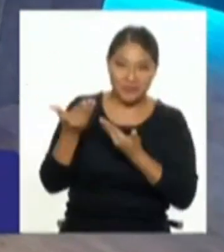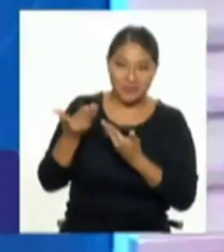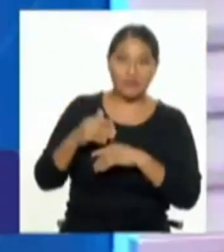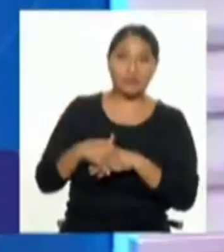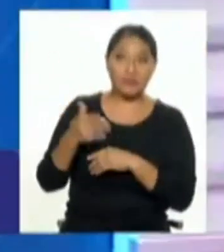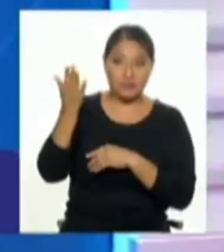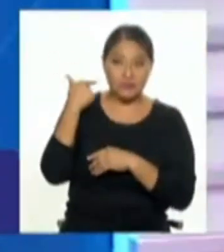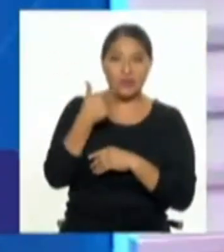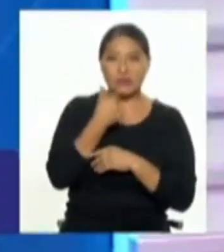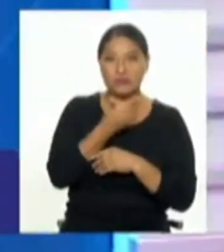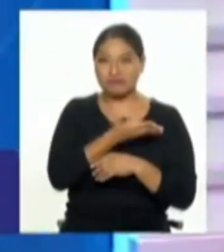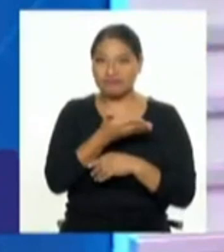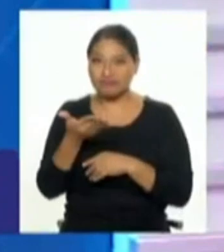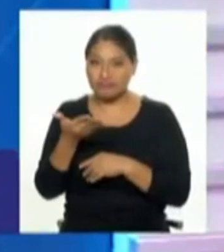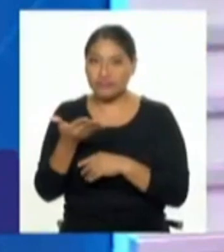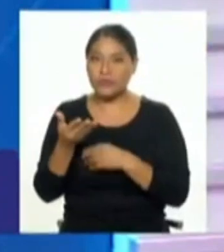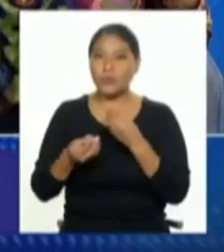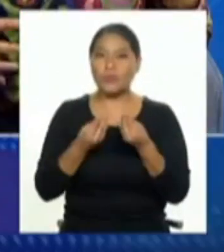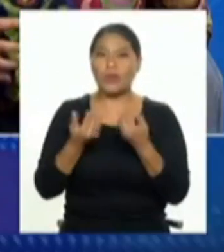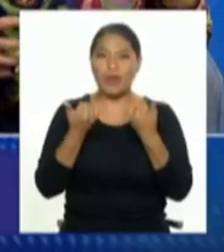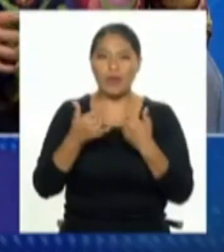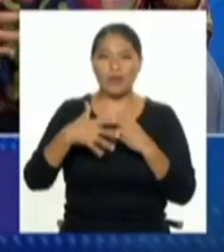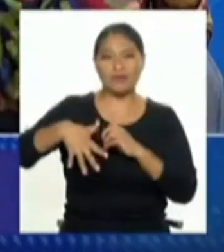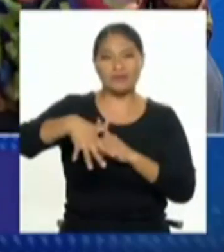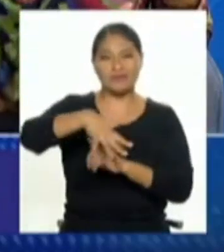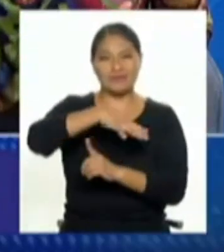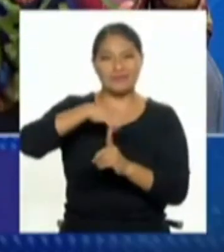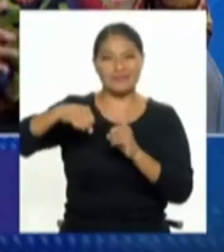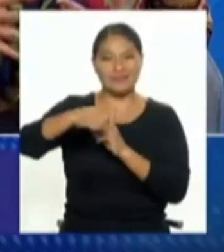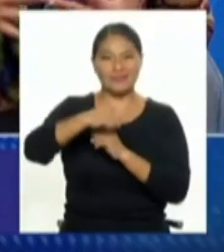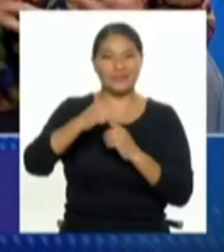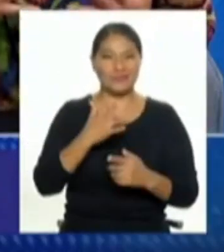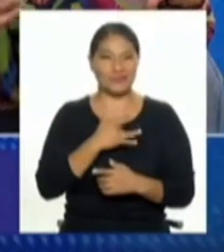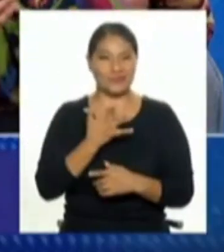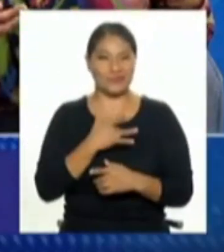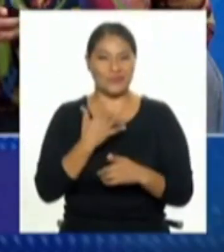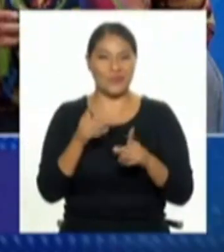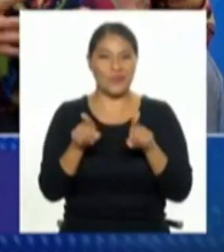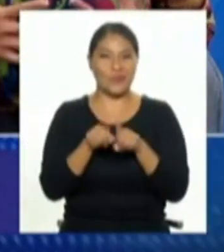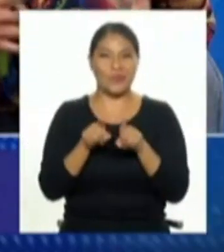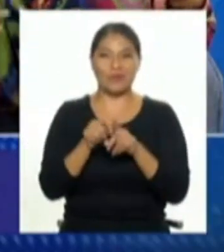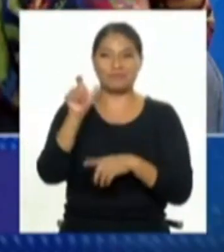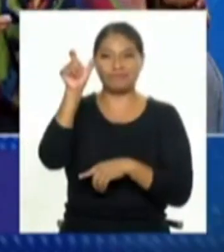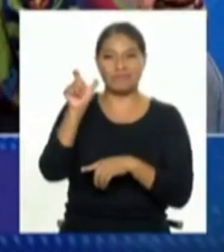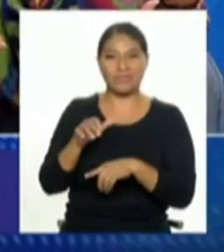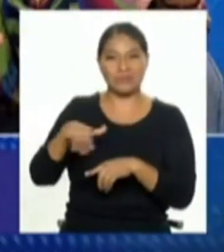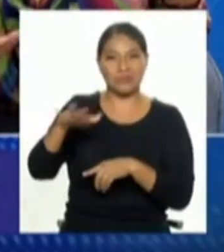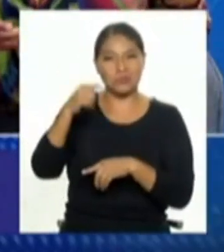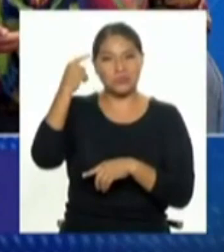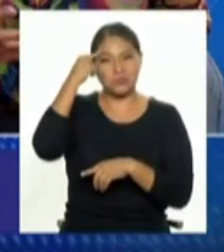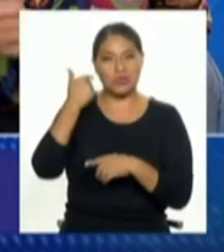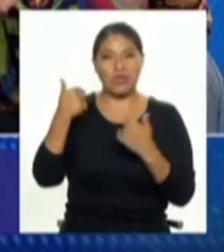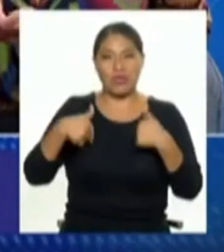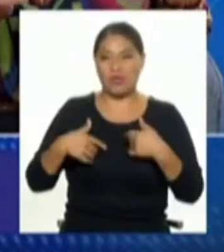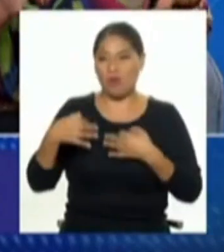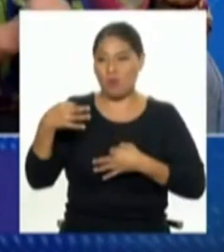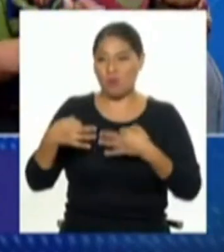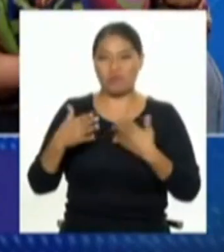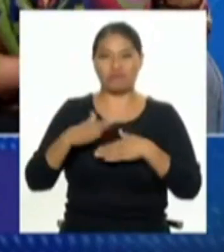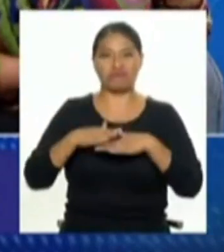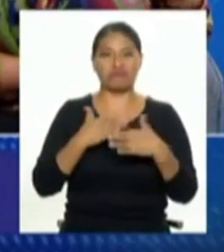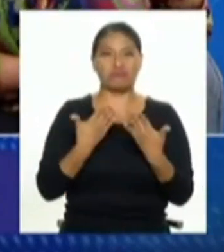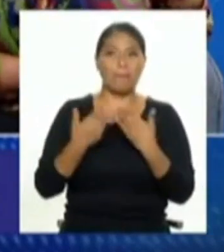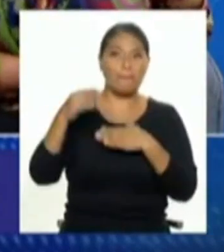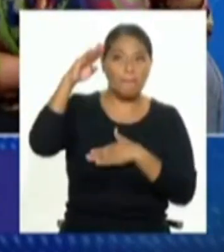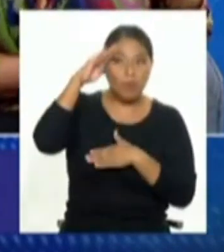Has seguido nuestra charla. Hay una situación concreta y es que hay una sensación en donde, como no hay justicia, la gente toma la